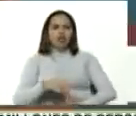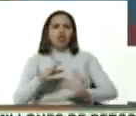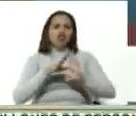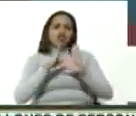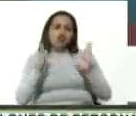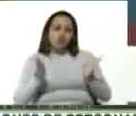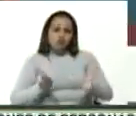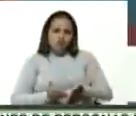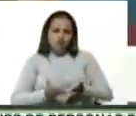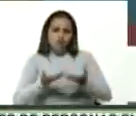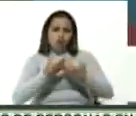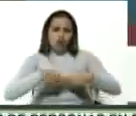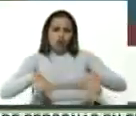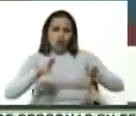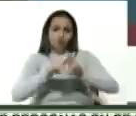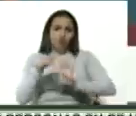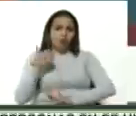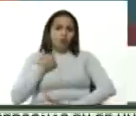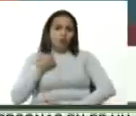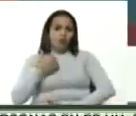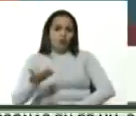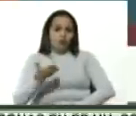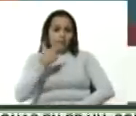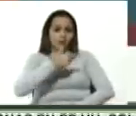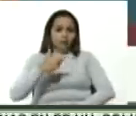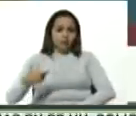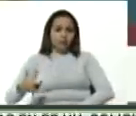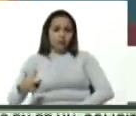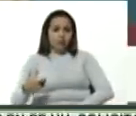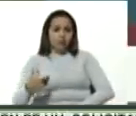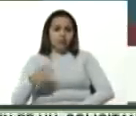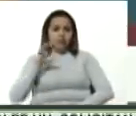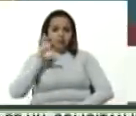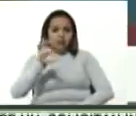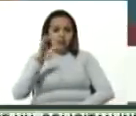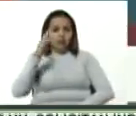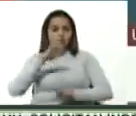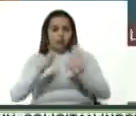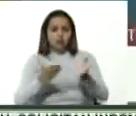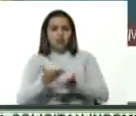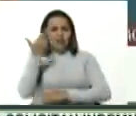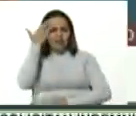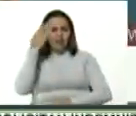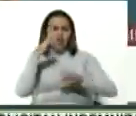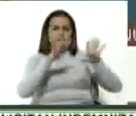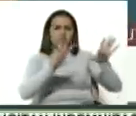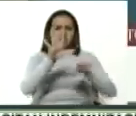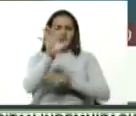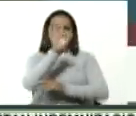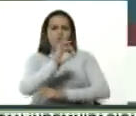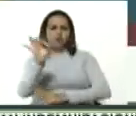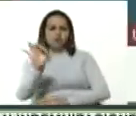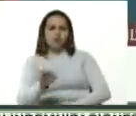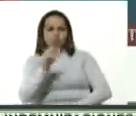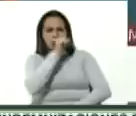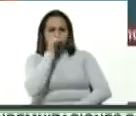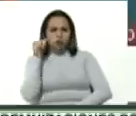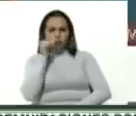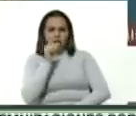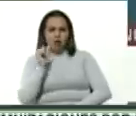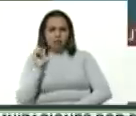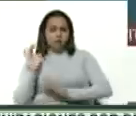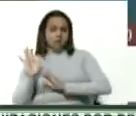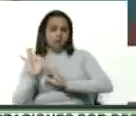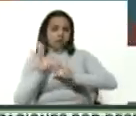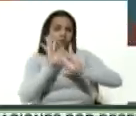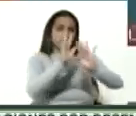mundo, desde Naciones Unidas, cualquier experto de cualquier país del mundo sabe que el 95% de la droga que llega a Estados Unidos